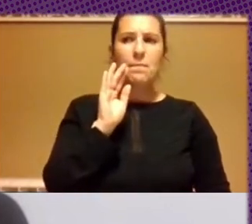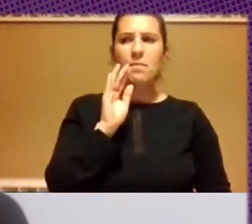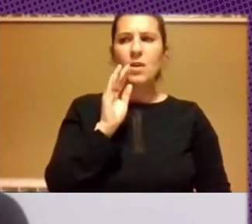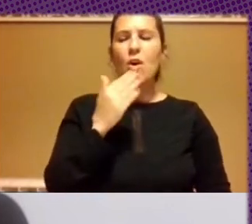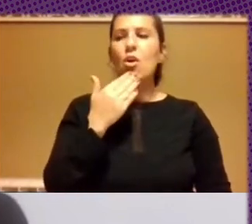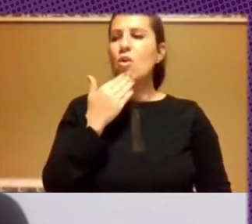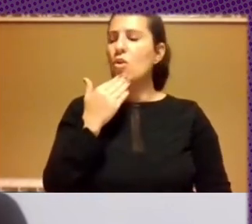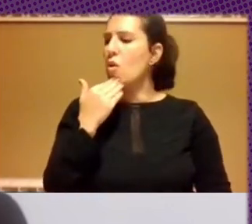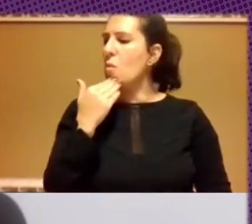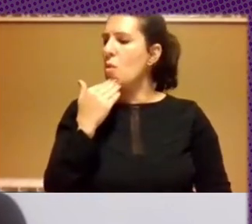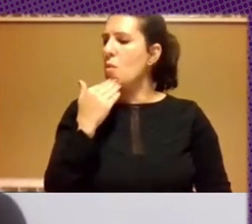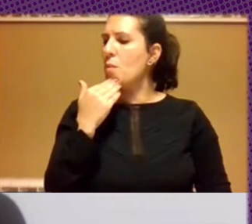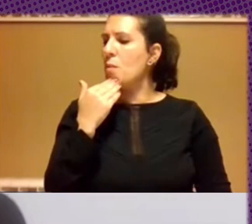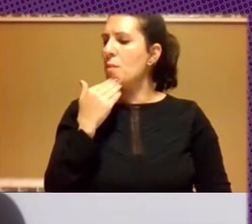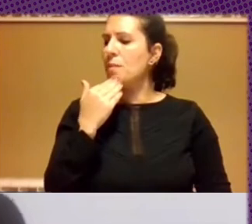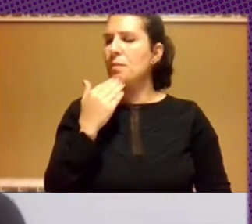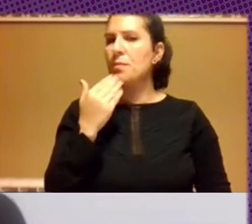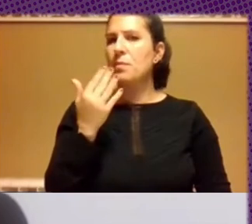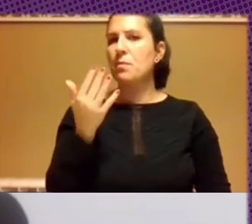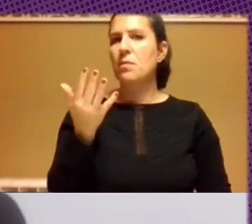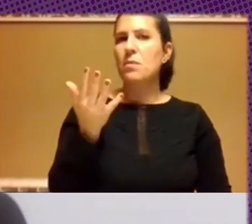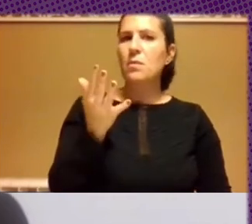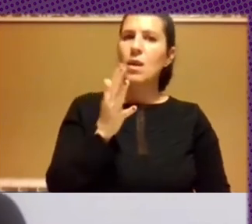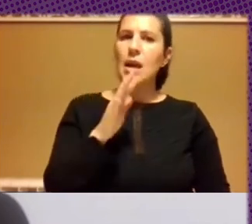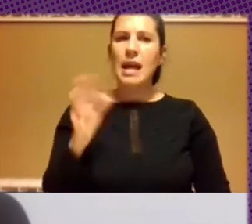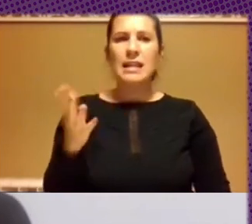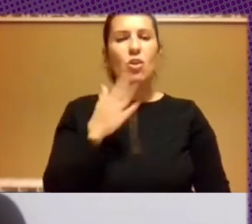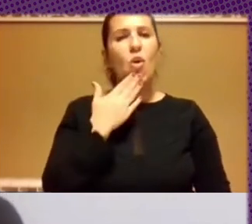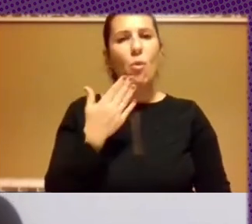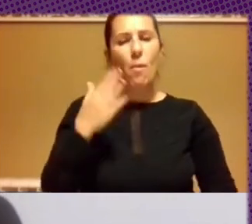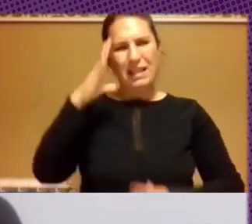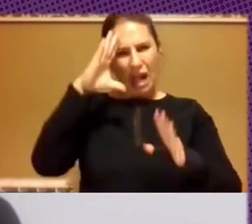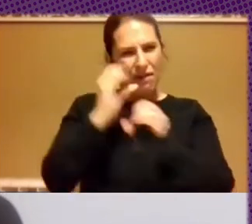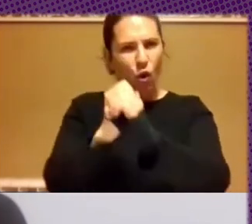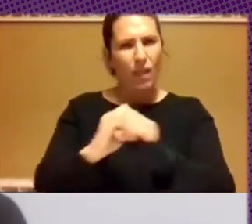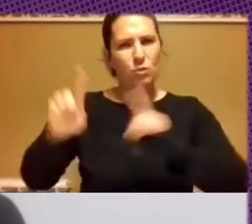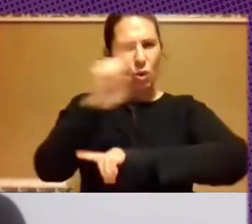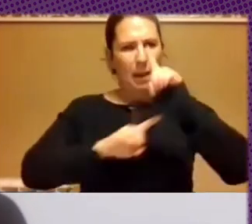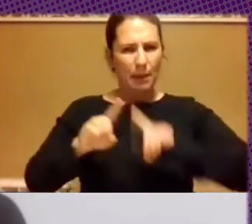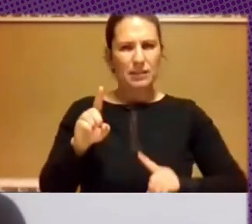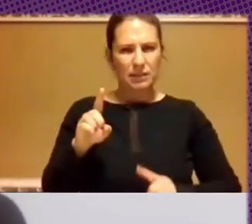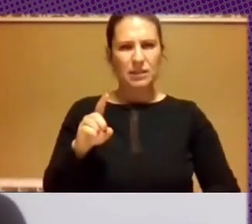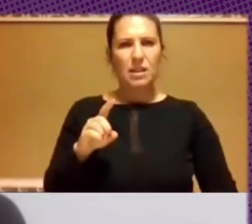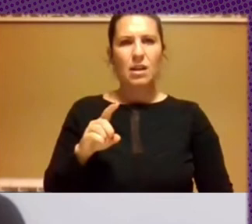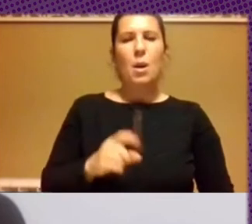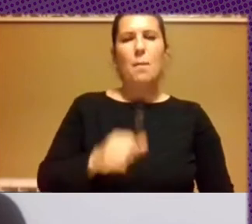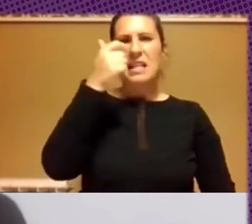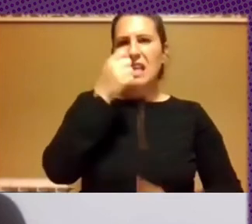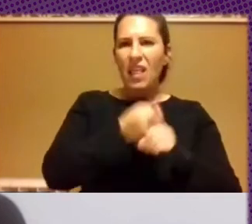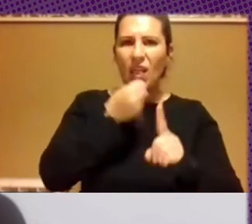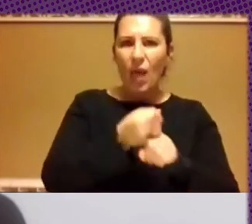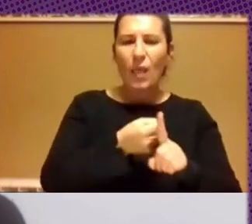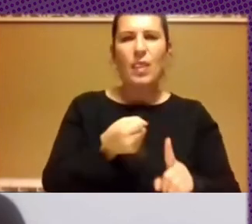como decirlo, digamos que un poco va al foco, al foco de los problemas, sobre todo todo lo que son incidencia con que